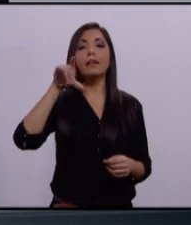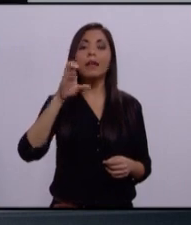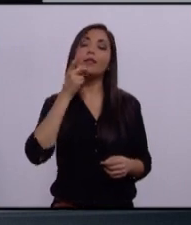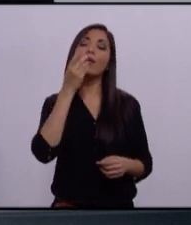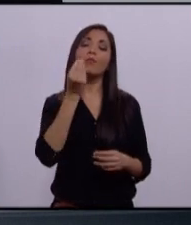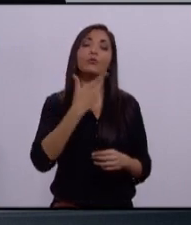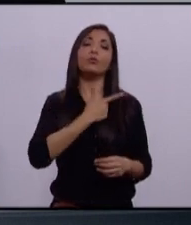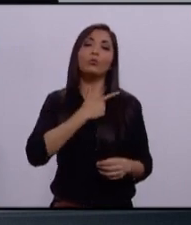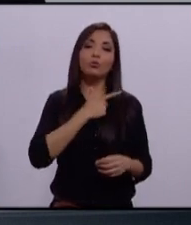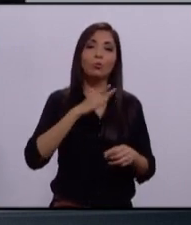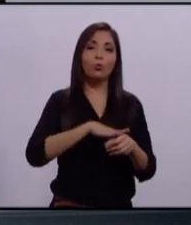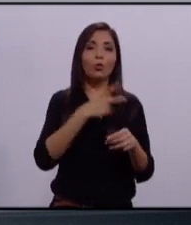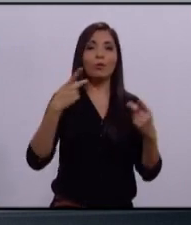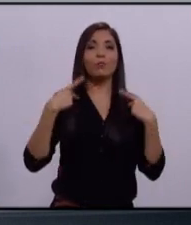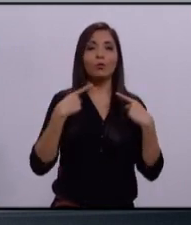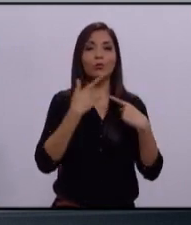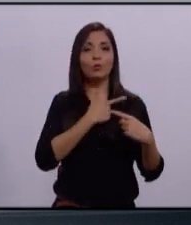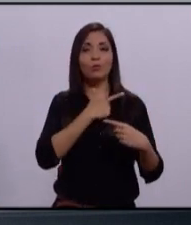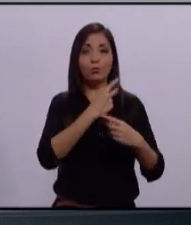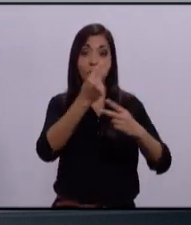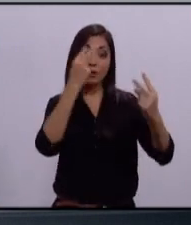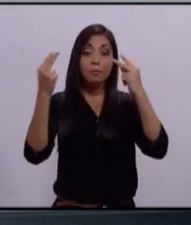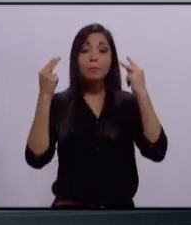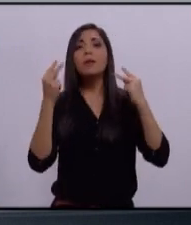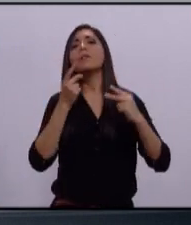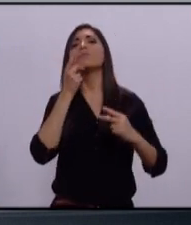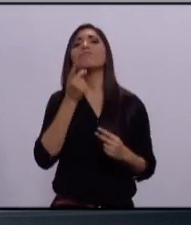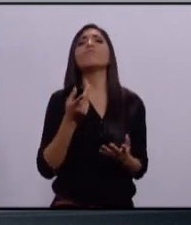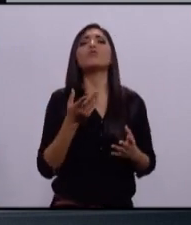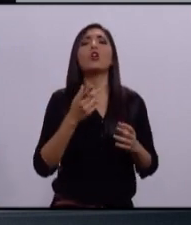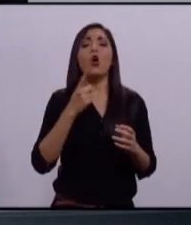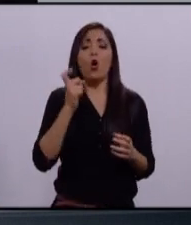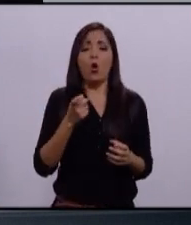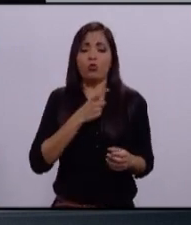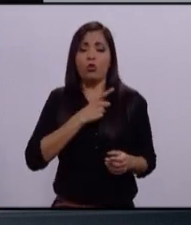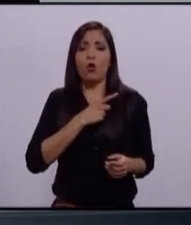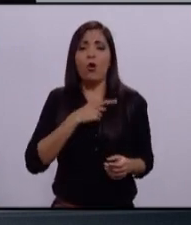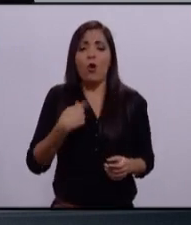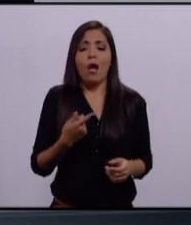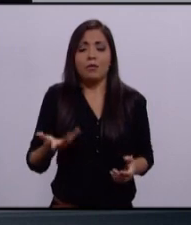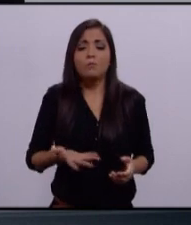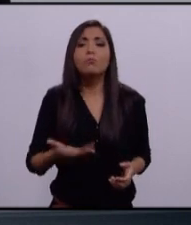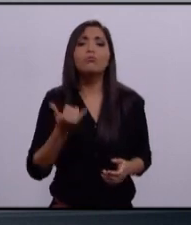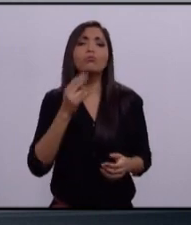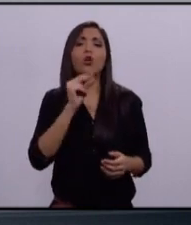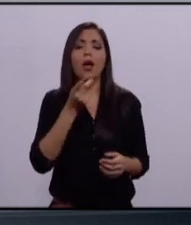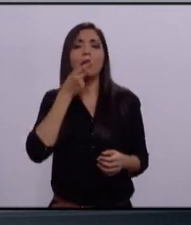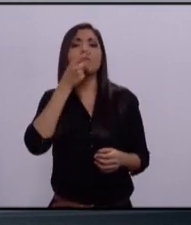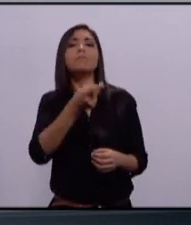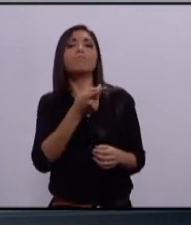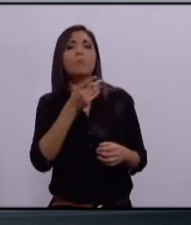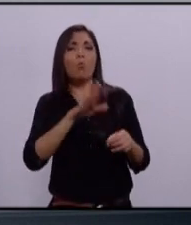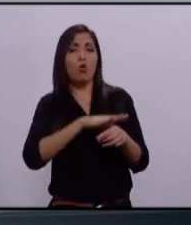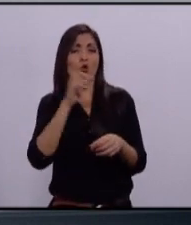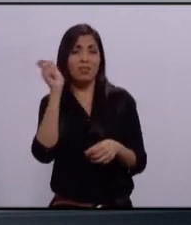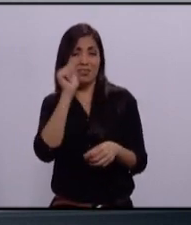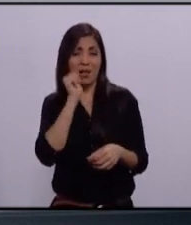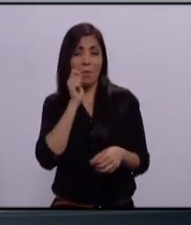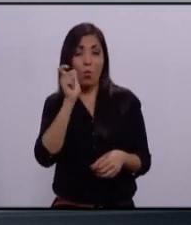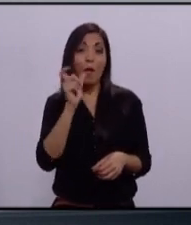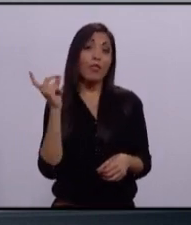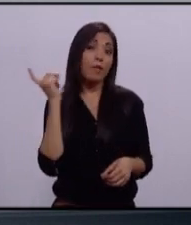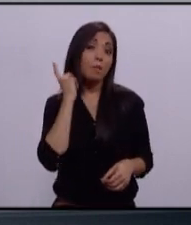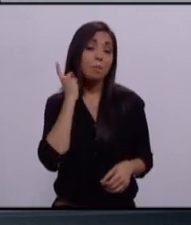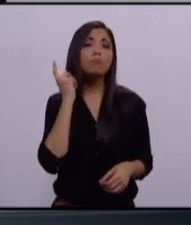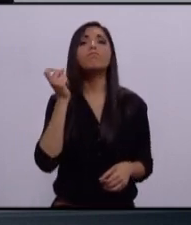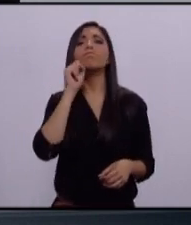nos ve y nos escucha. Somos lo que hacemos y no lo que decimos. Esa siempre ha sido mi filosofía. Por un político deben de hablar sus